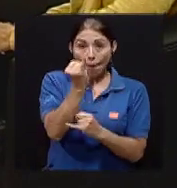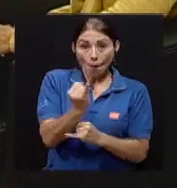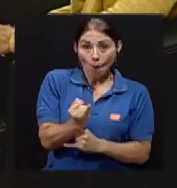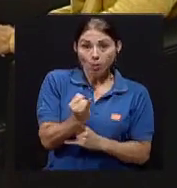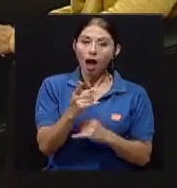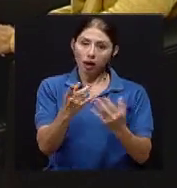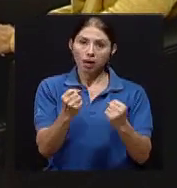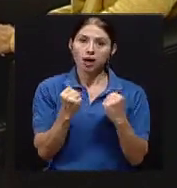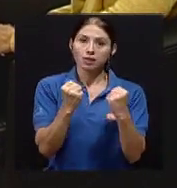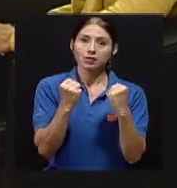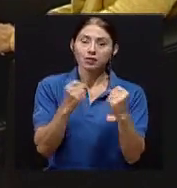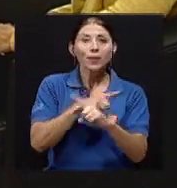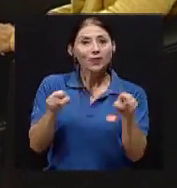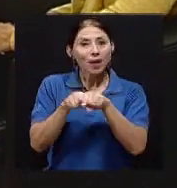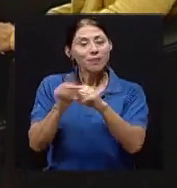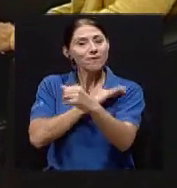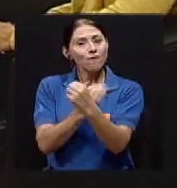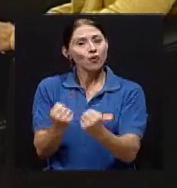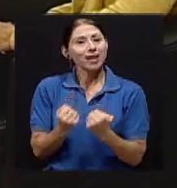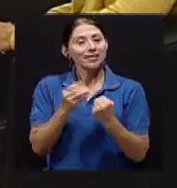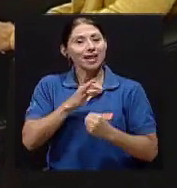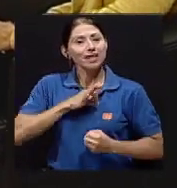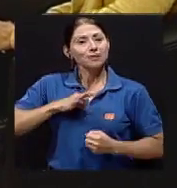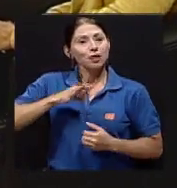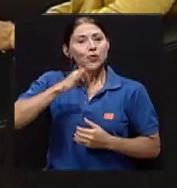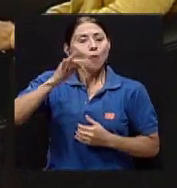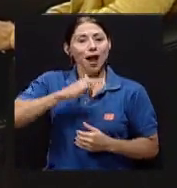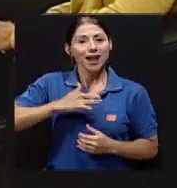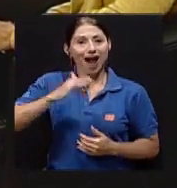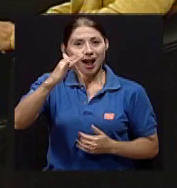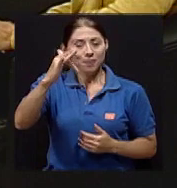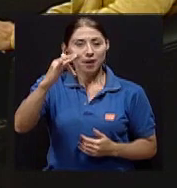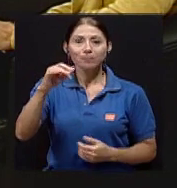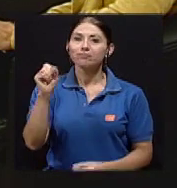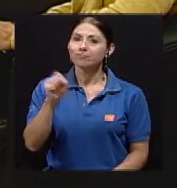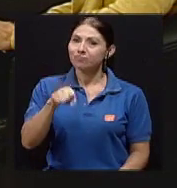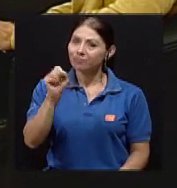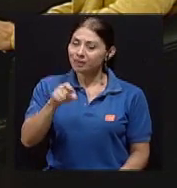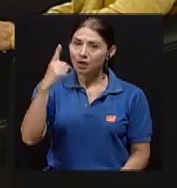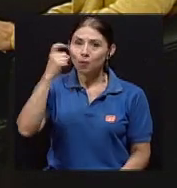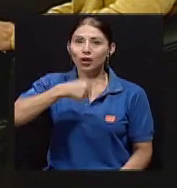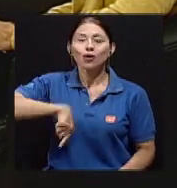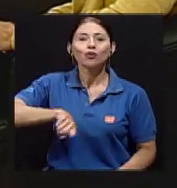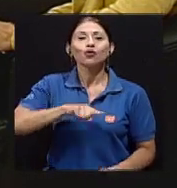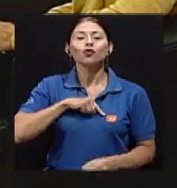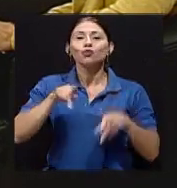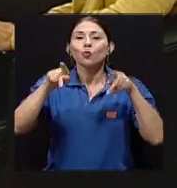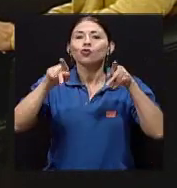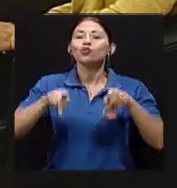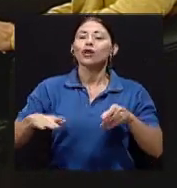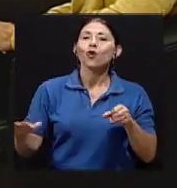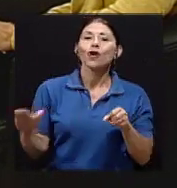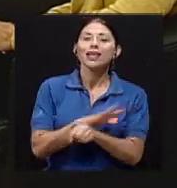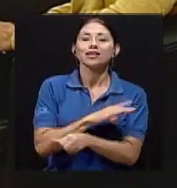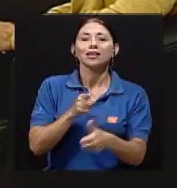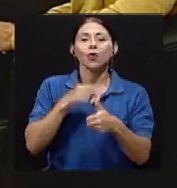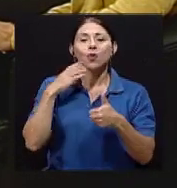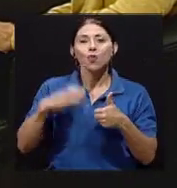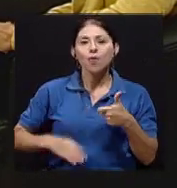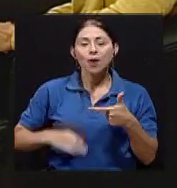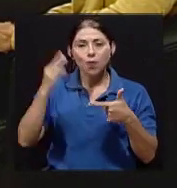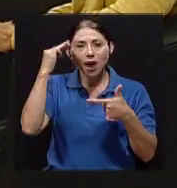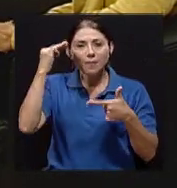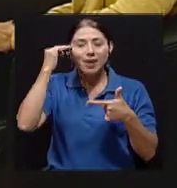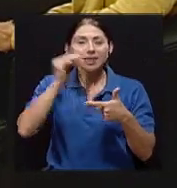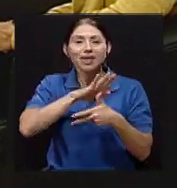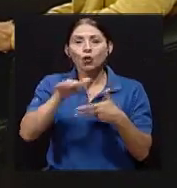es importante fortalecer la parte espiritual, el alma. Claro, claro, porque sí, somos un ser como decimos holístico, verdad, el cuerpo, la mente, todo